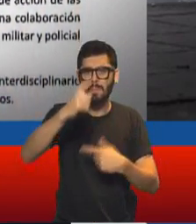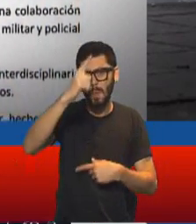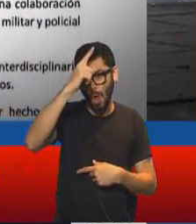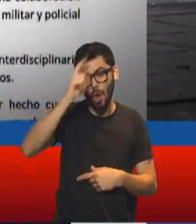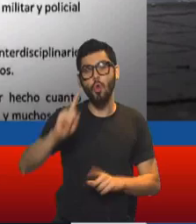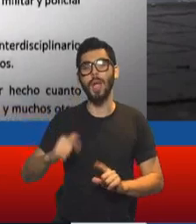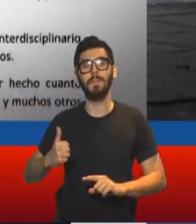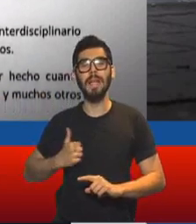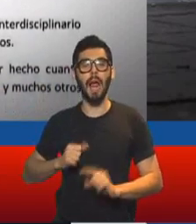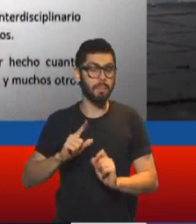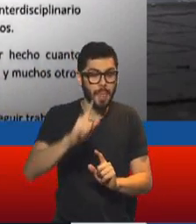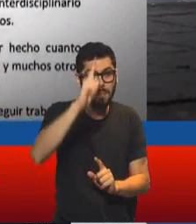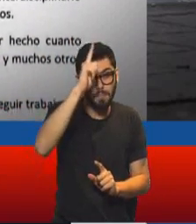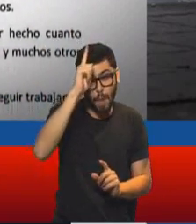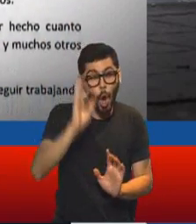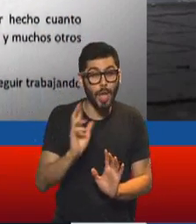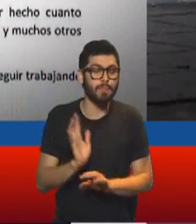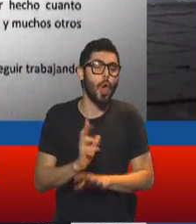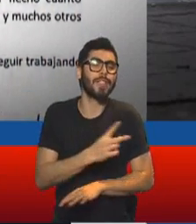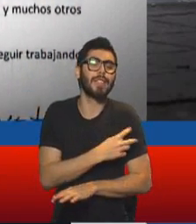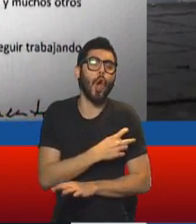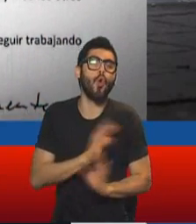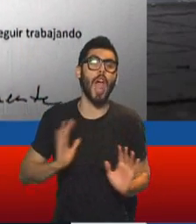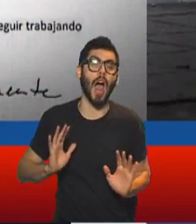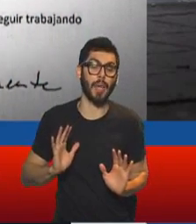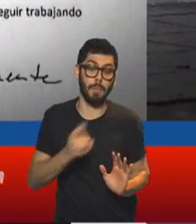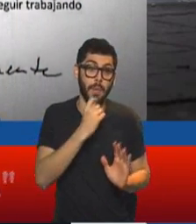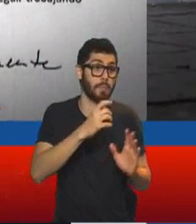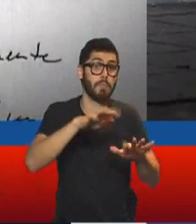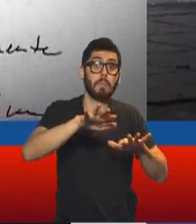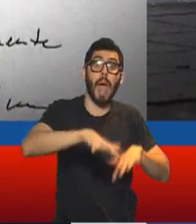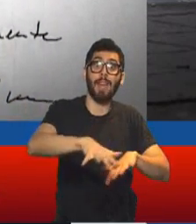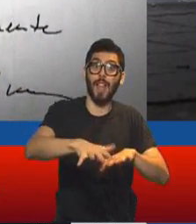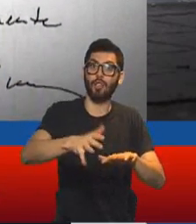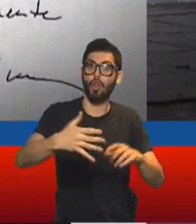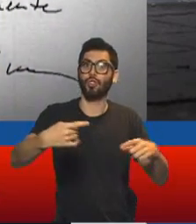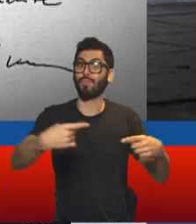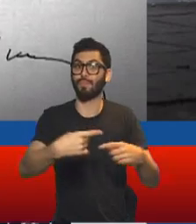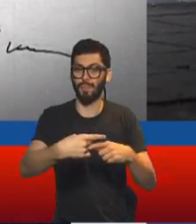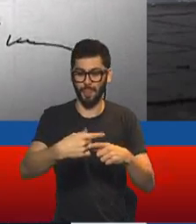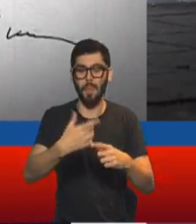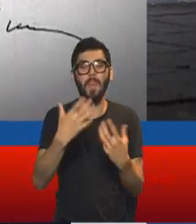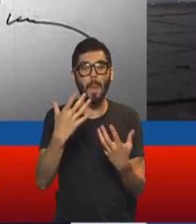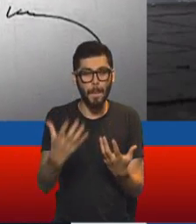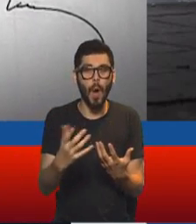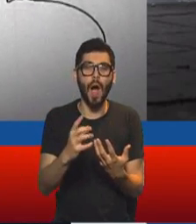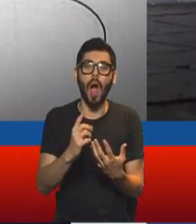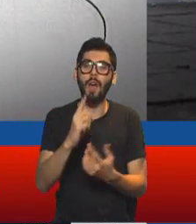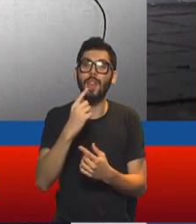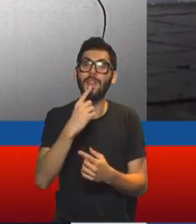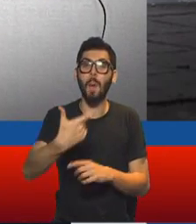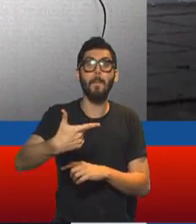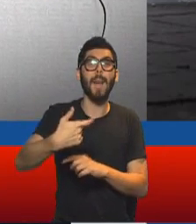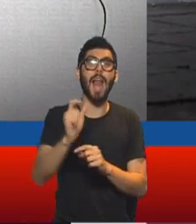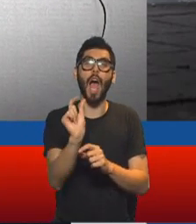militares, ¿para qué? Bueno, para contrarrestar manifestaciones. Por eso recién hablábamos, hablaban de balas de gopa,